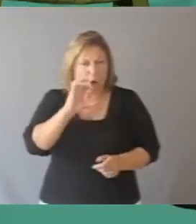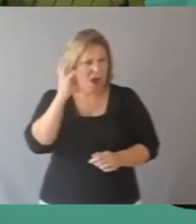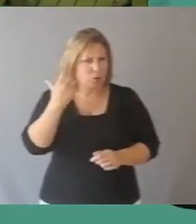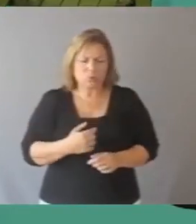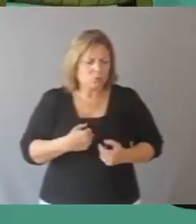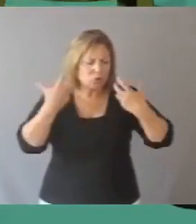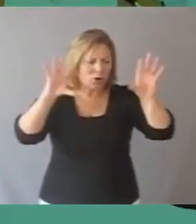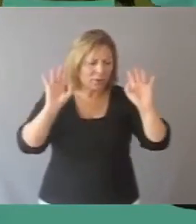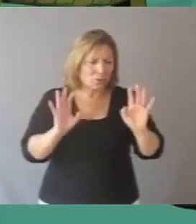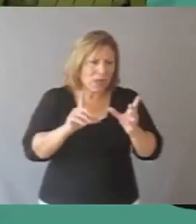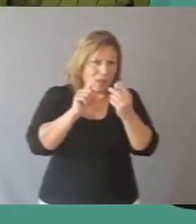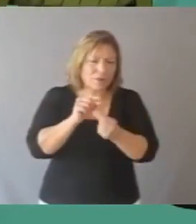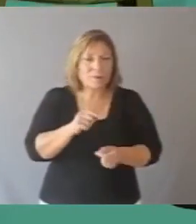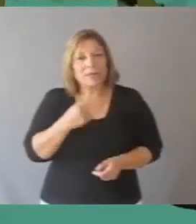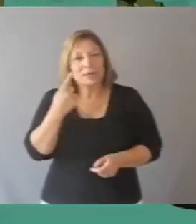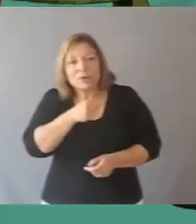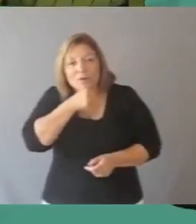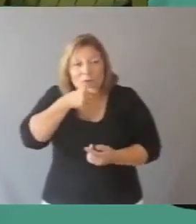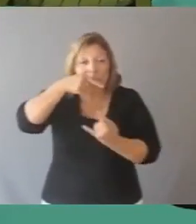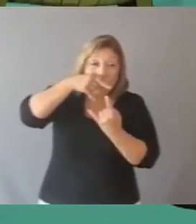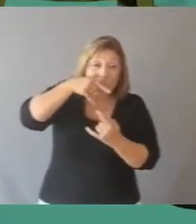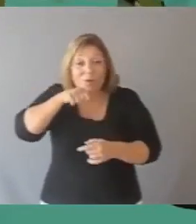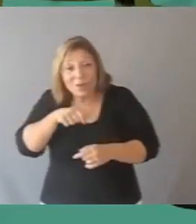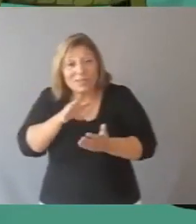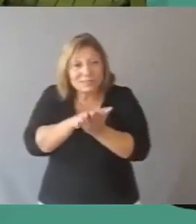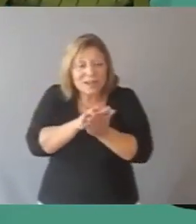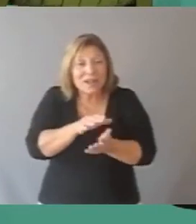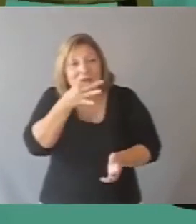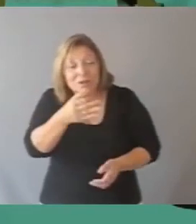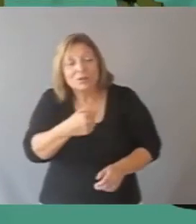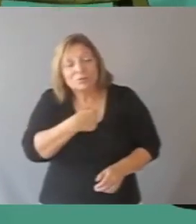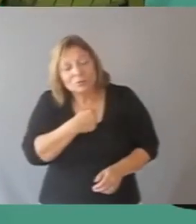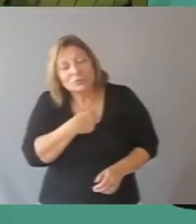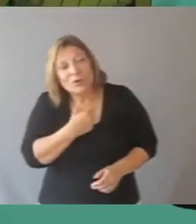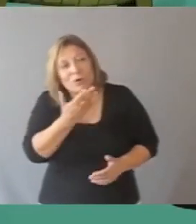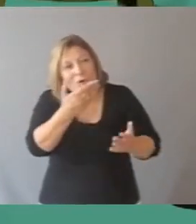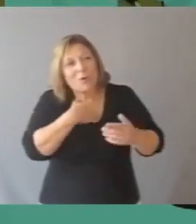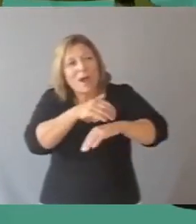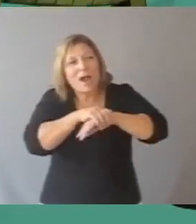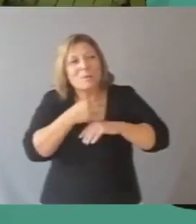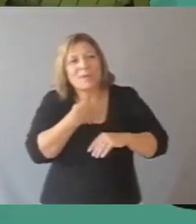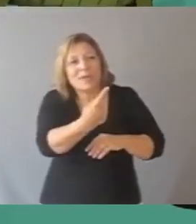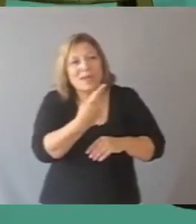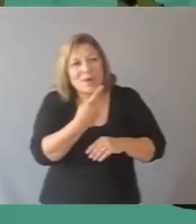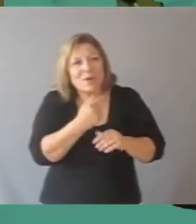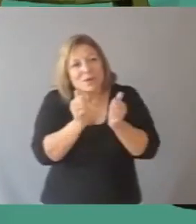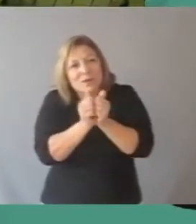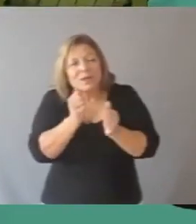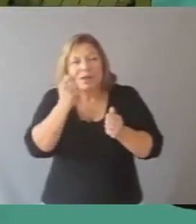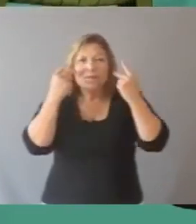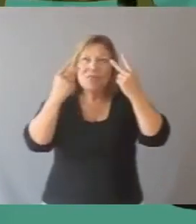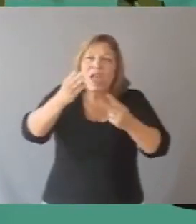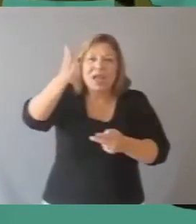de mal humor. Entonces el viejo yacarés se adelantó un poco en la gruta y dijo, Soy yo, surubí. Soy tu amigo el yacaré que